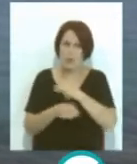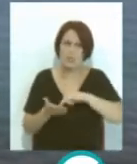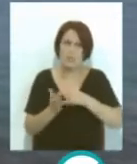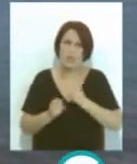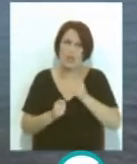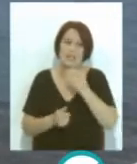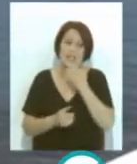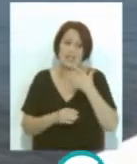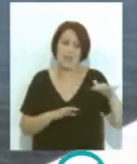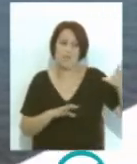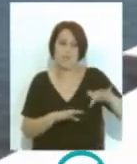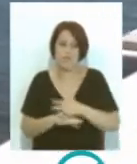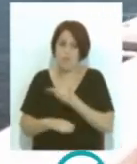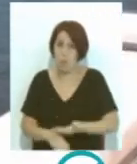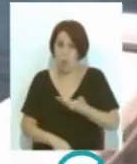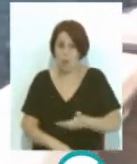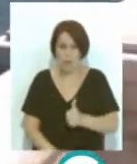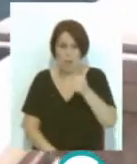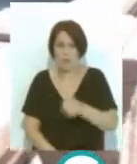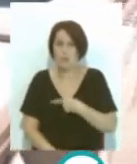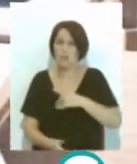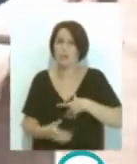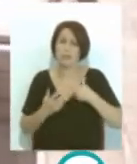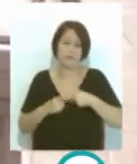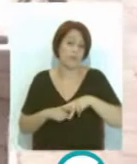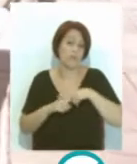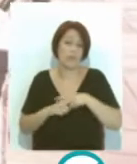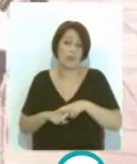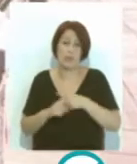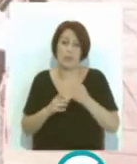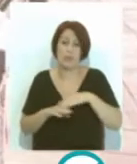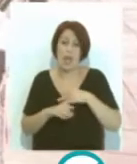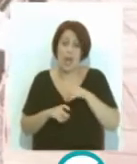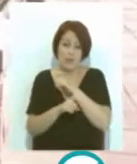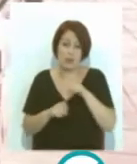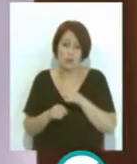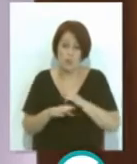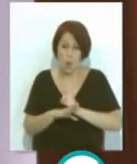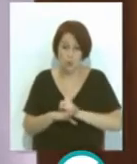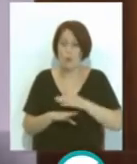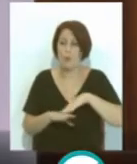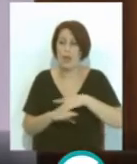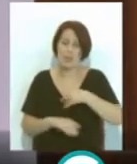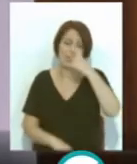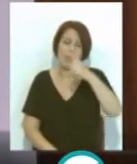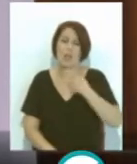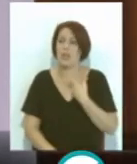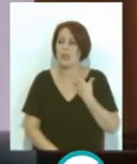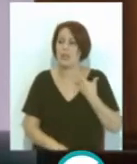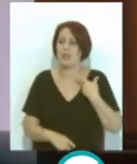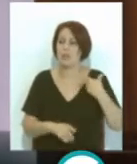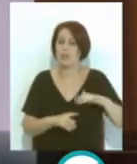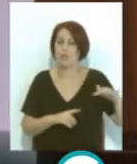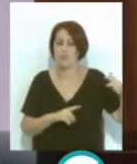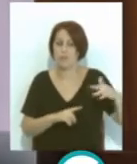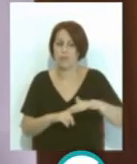maremotos de mayor magnitud En definitiva es un mecanismo de alerta temprana que nos permite saber cuando ha ocurrido un evento que puede dar